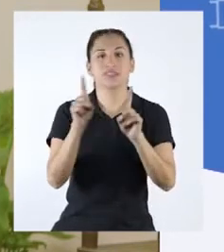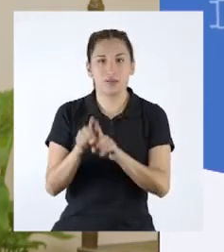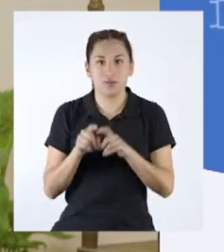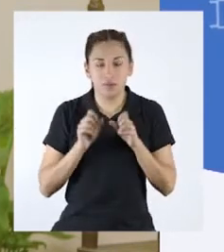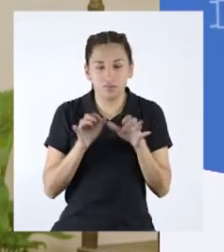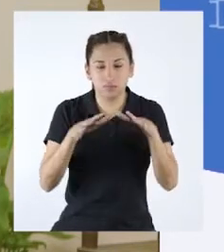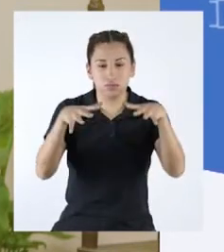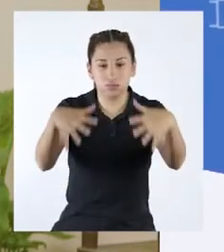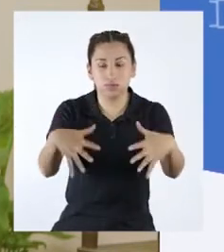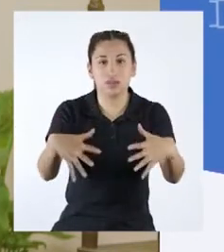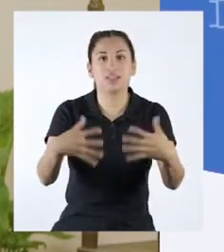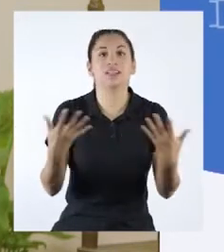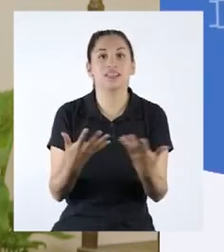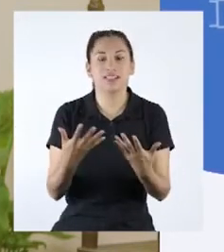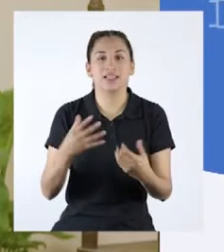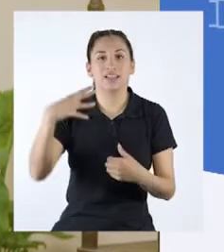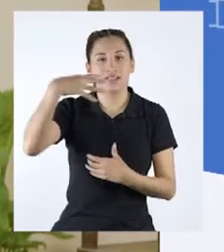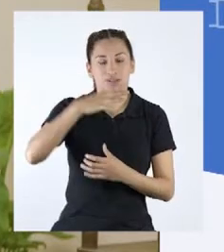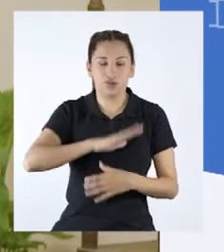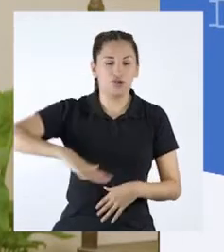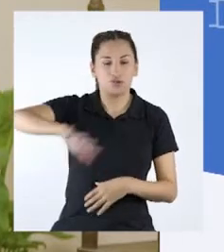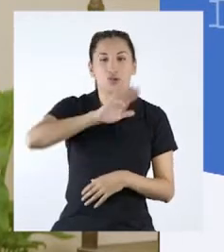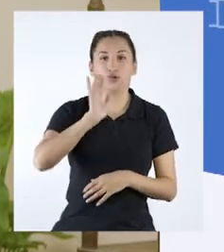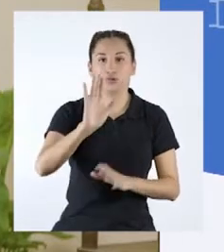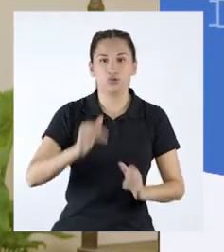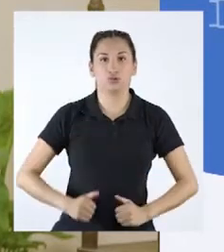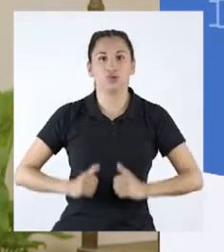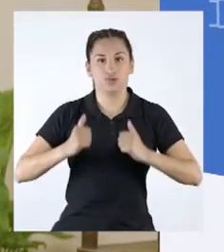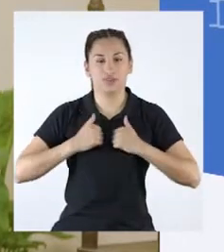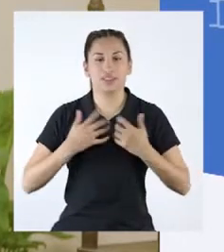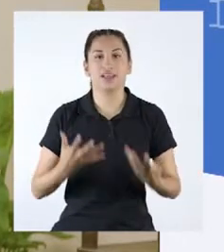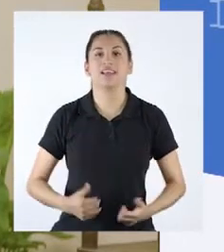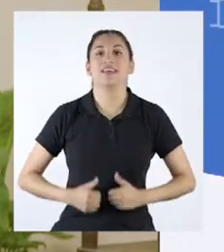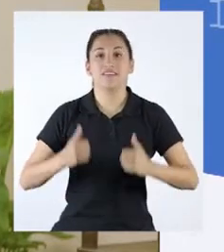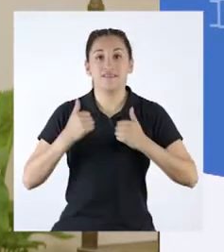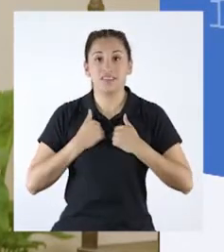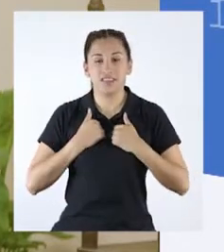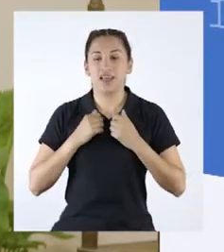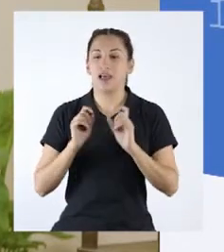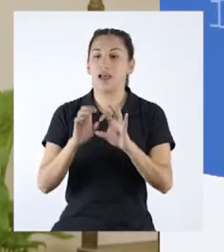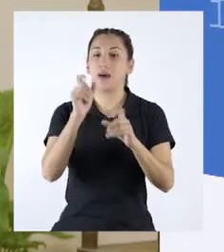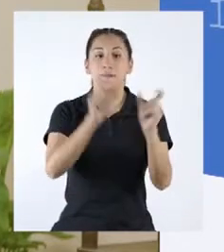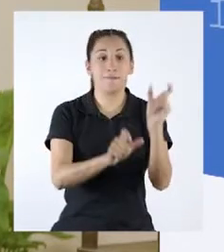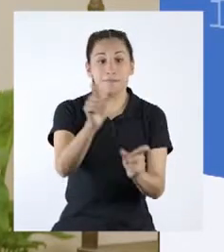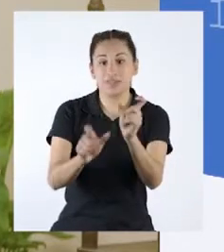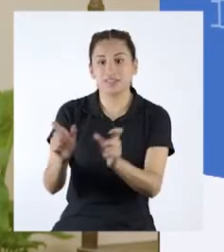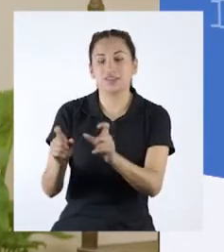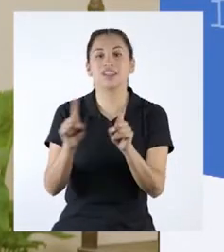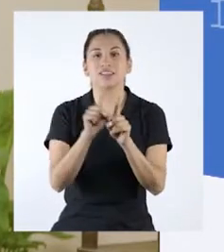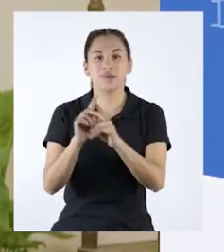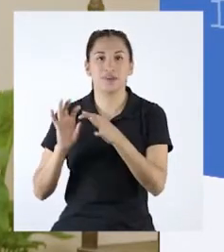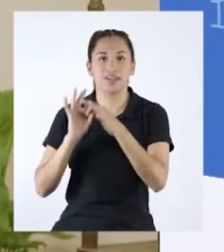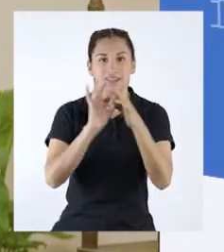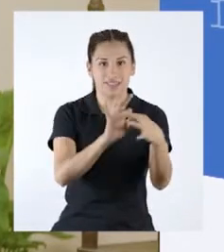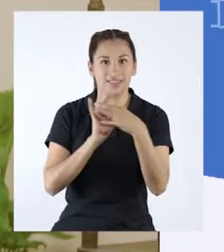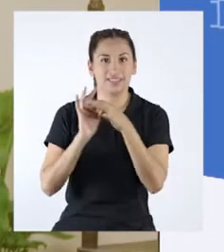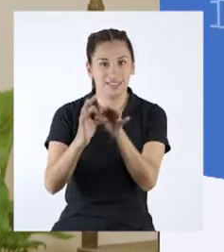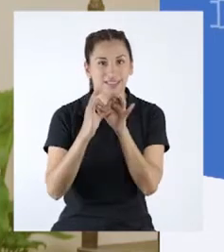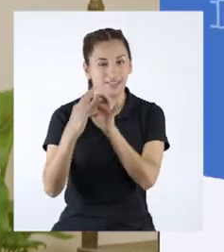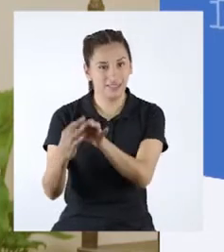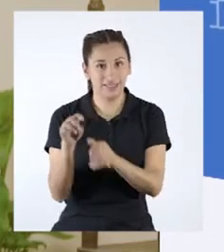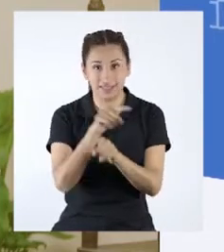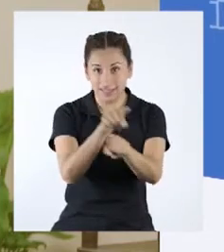sino que también impacta directamente en nuestras vidas, la vida de nuestros semejantes y las relaciones que